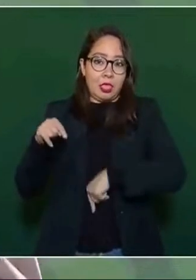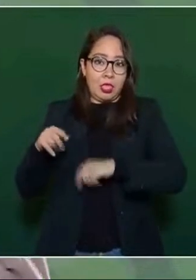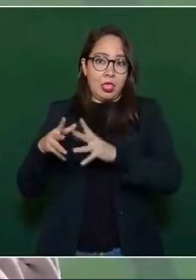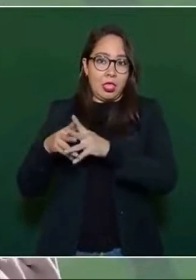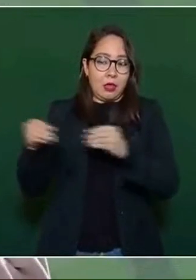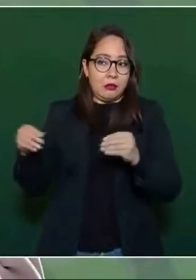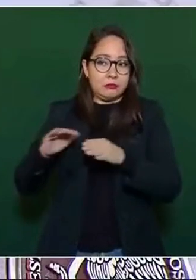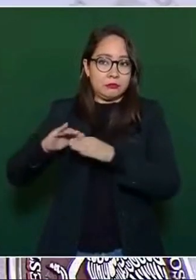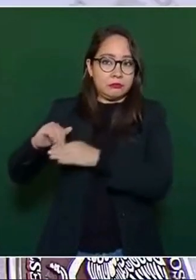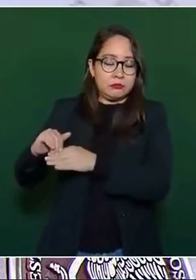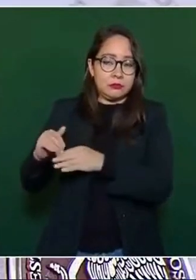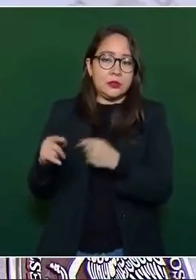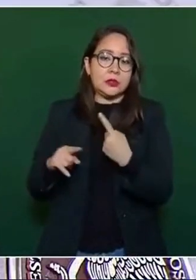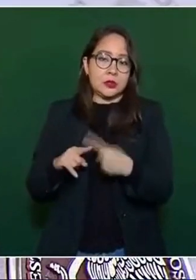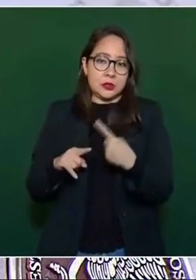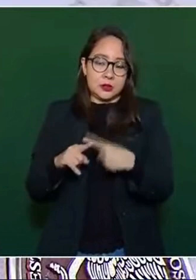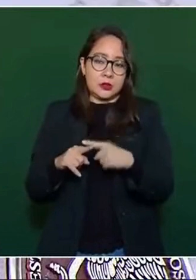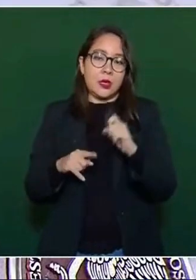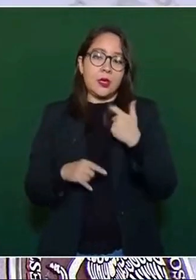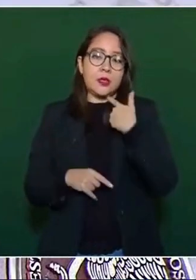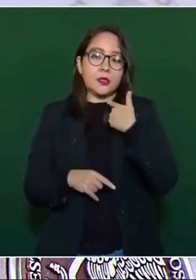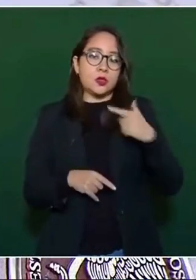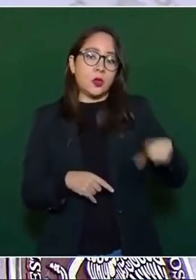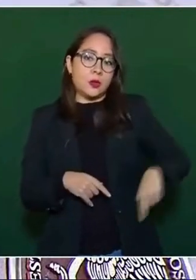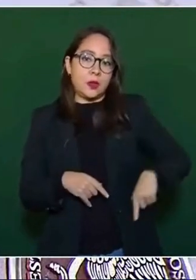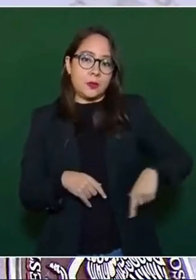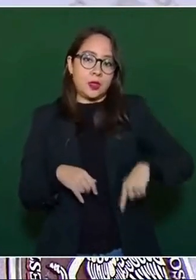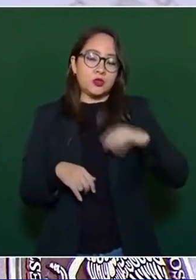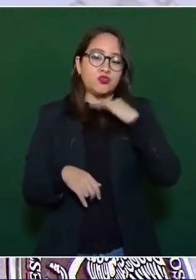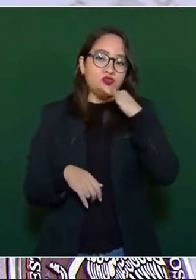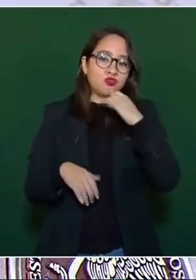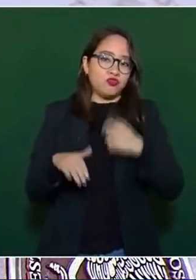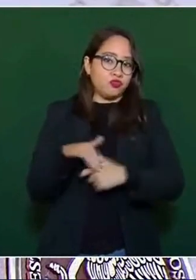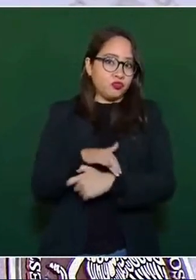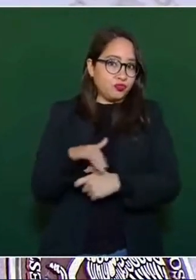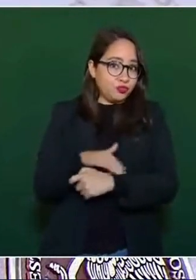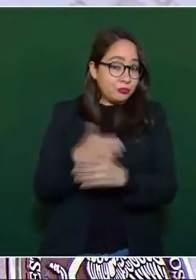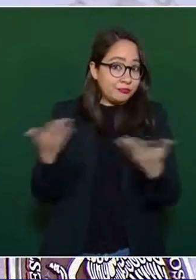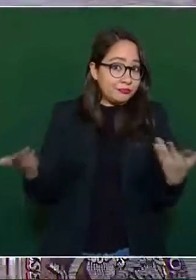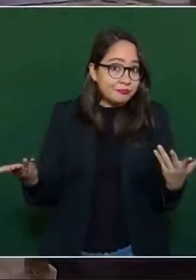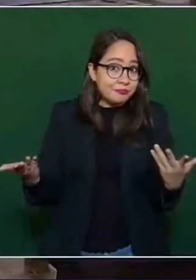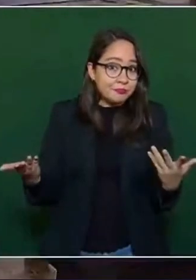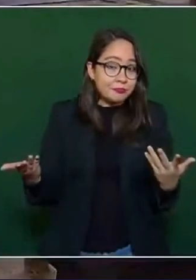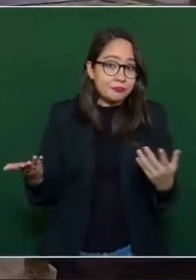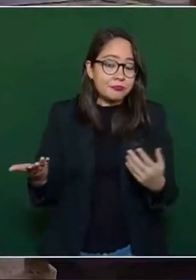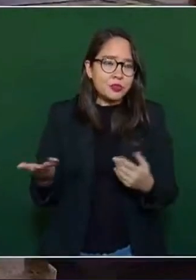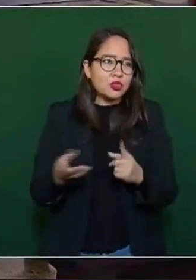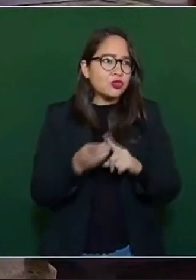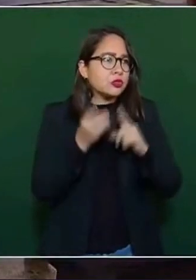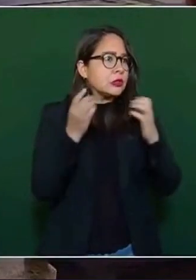neoliberales corruptos. ¿Dónde está Iberdrola?